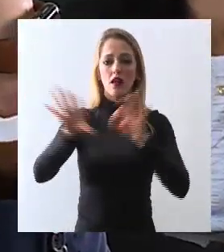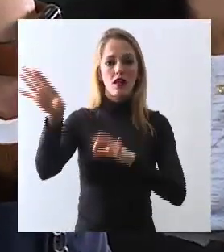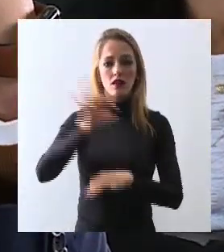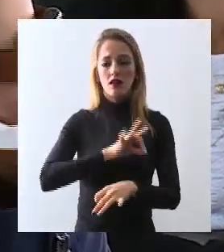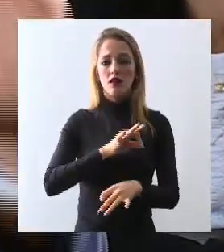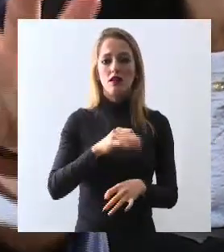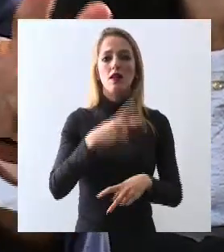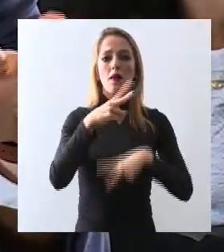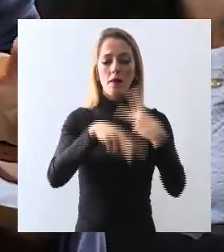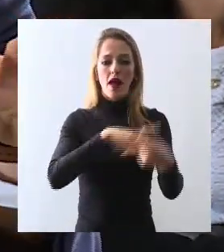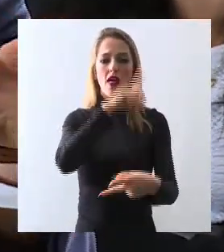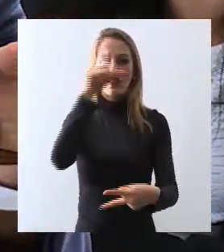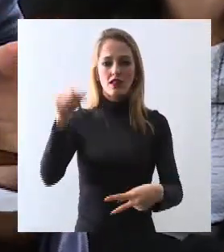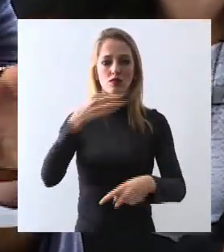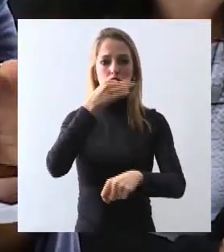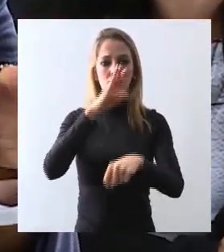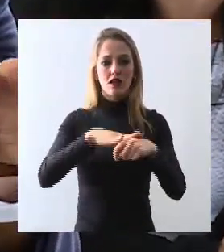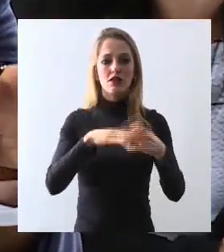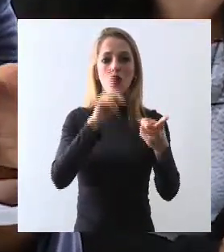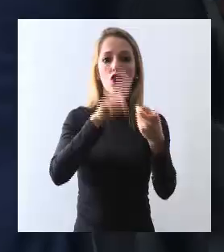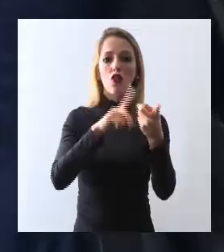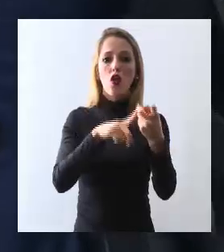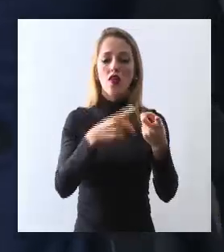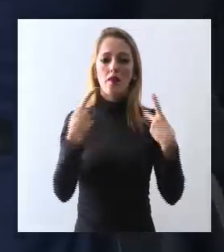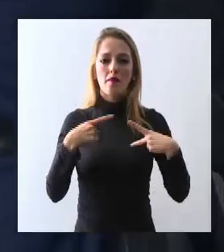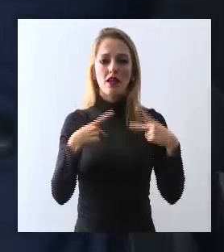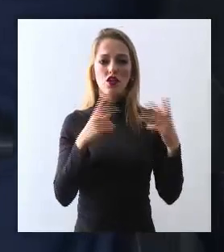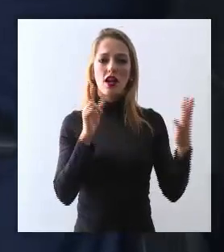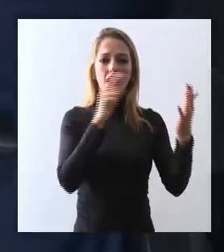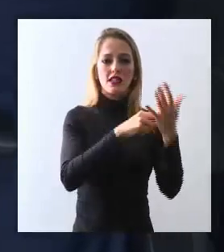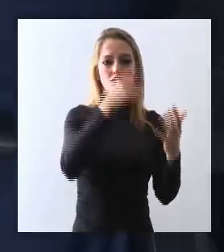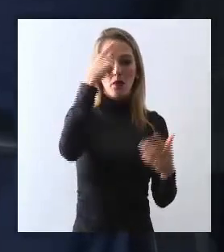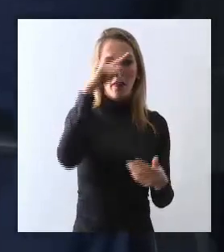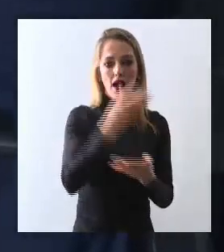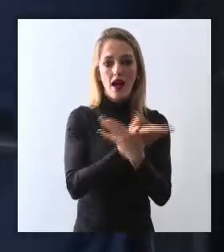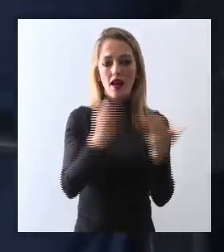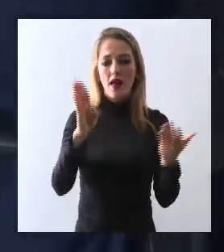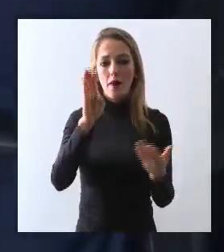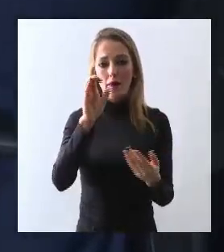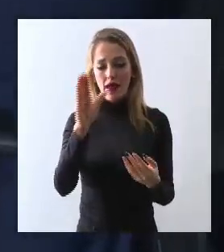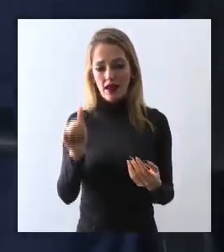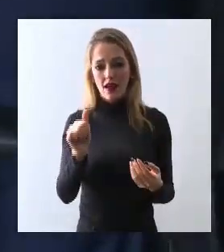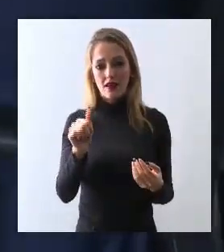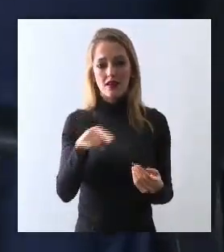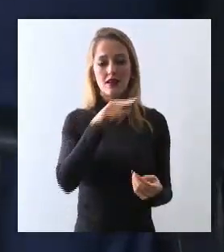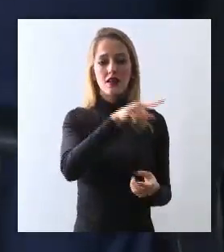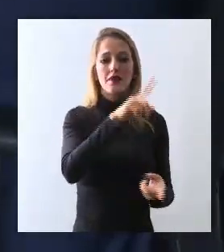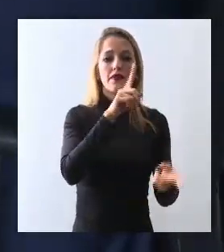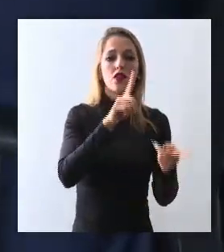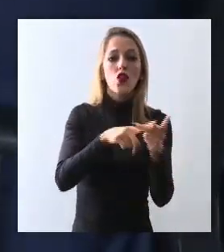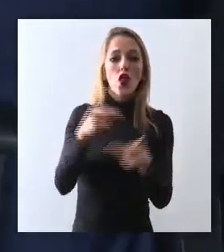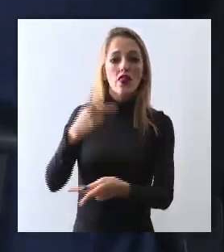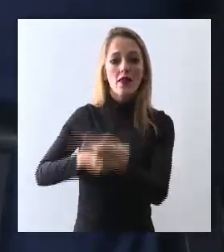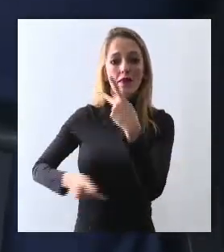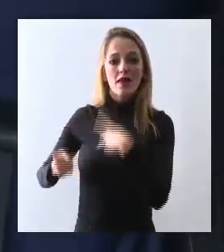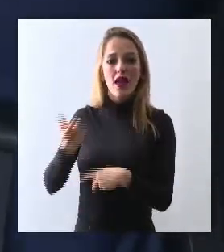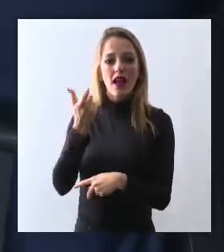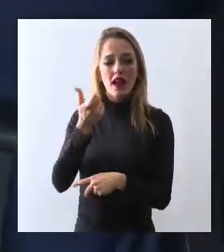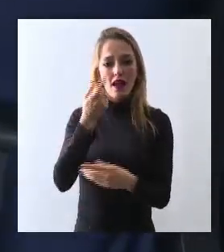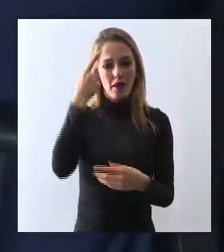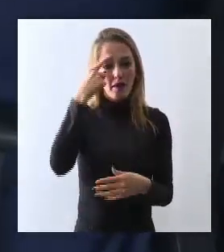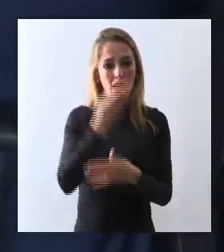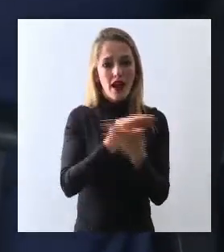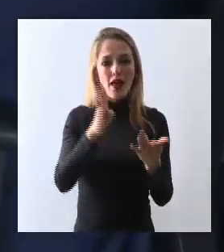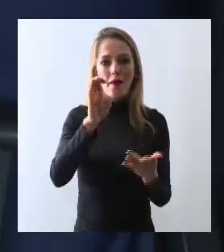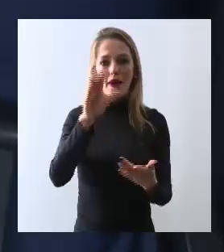asignan, pero algo que me gustaría señalar, de dónde sale el apoyo económico para estas becas de